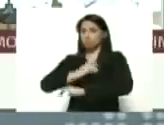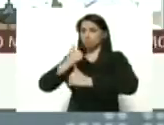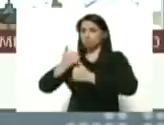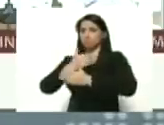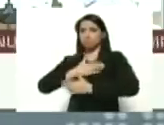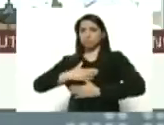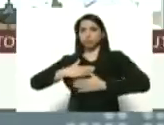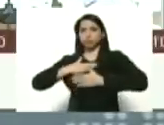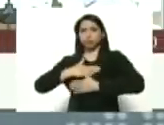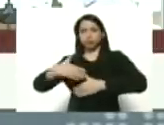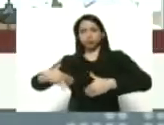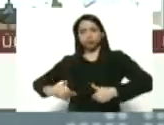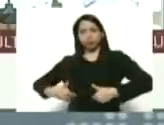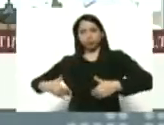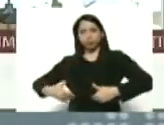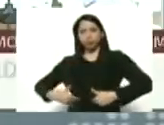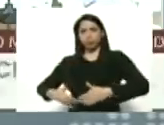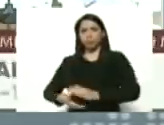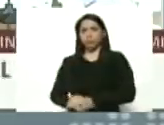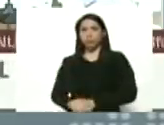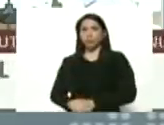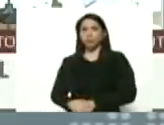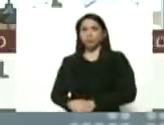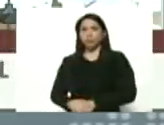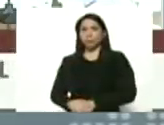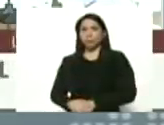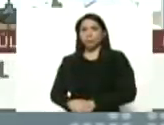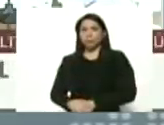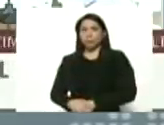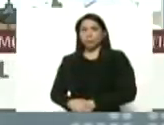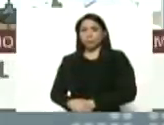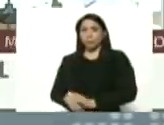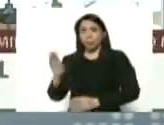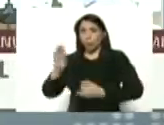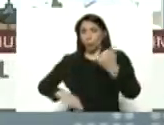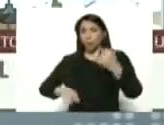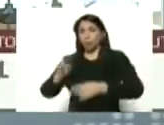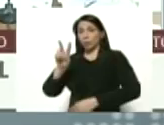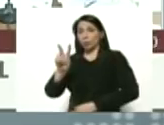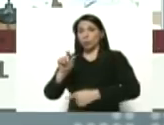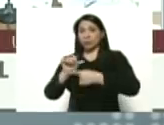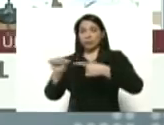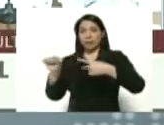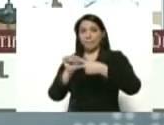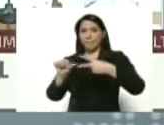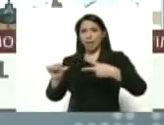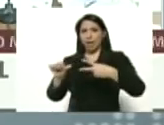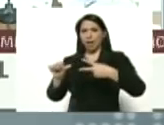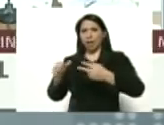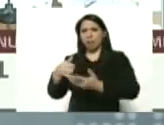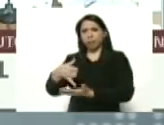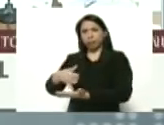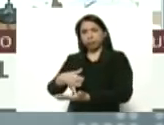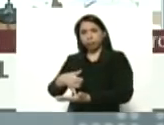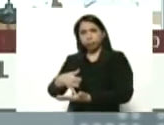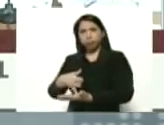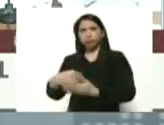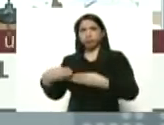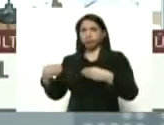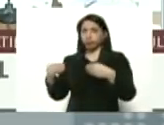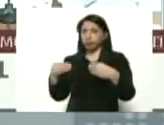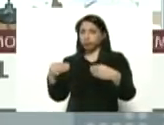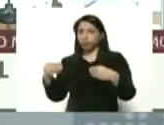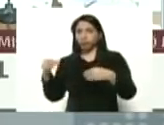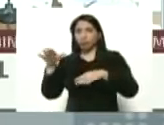de sacrificio. en las últimas dos semanas ha habido un relajamiento relativo